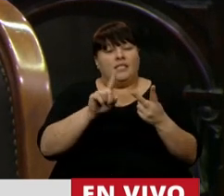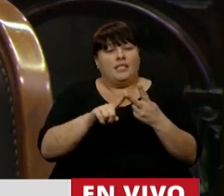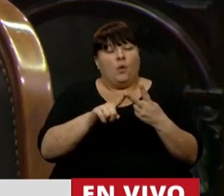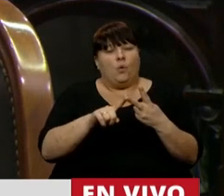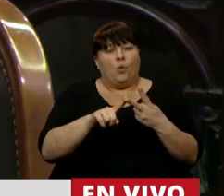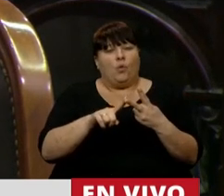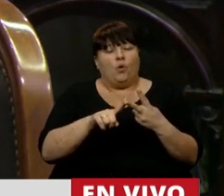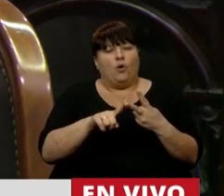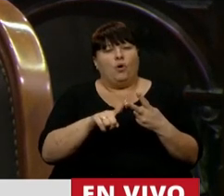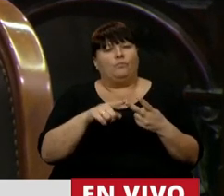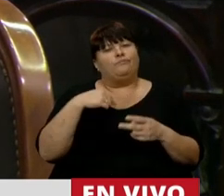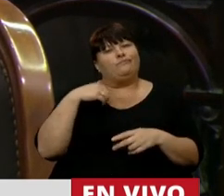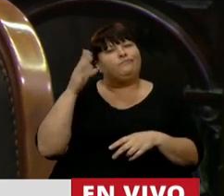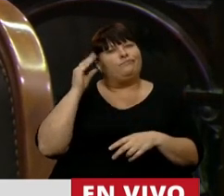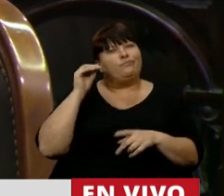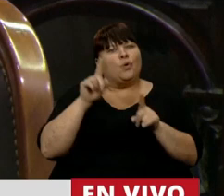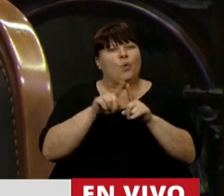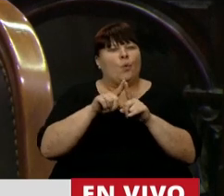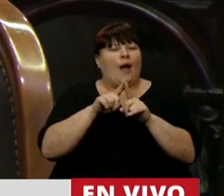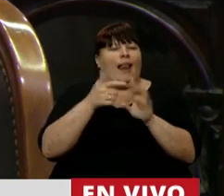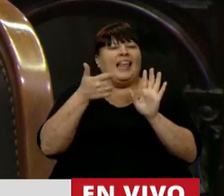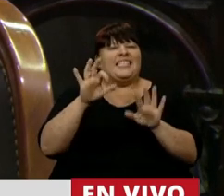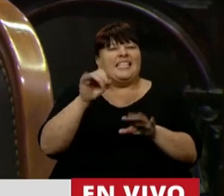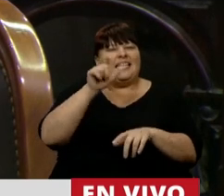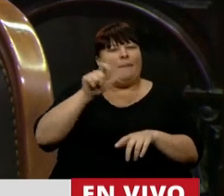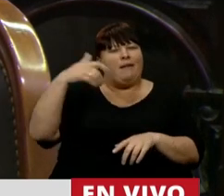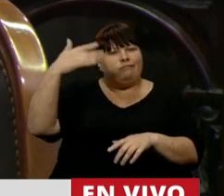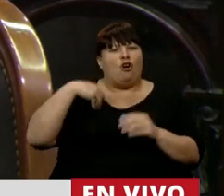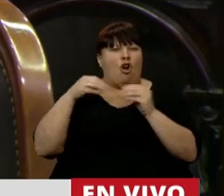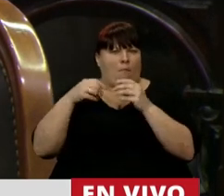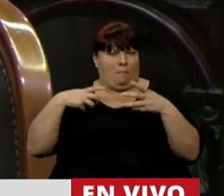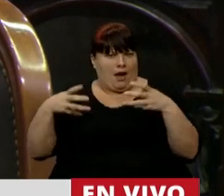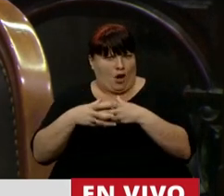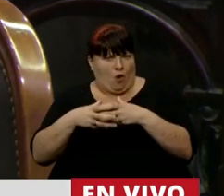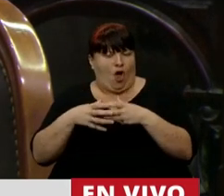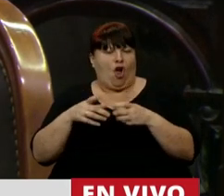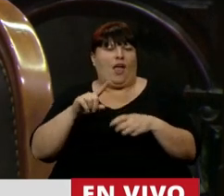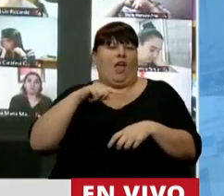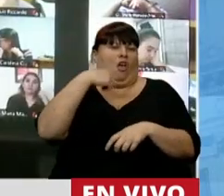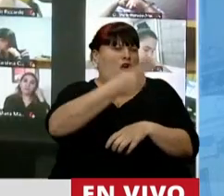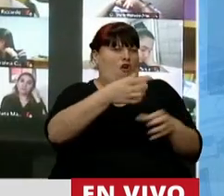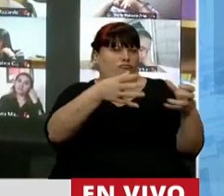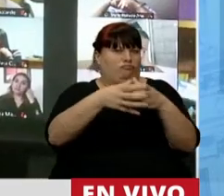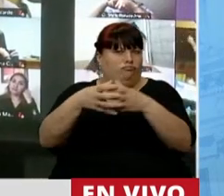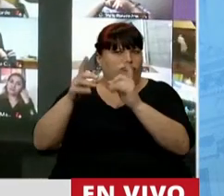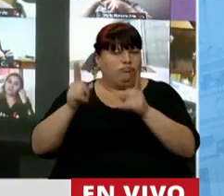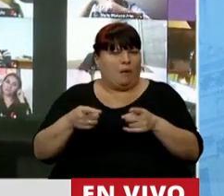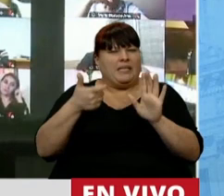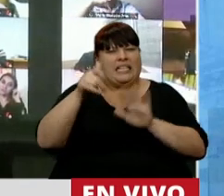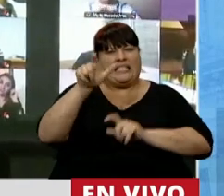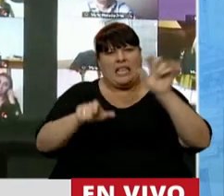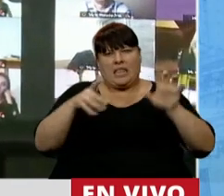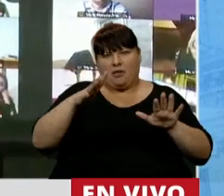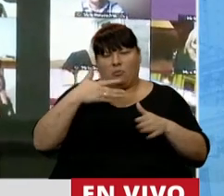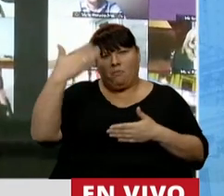he escuchado como 60 oradores entre colegas de mi interbloque, y la